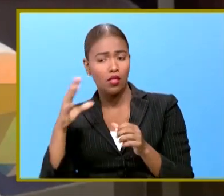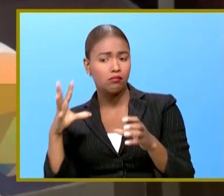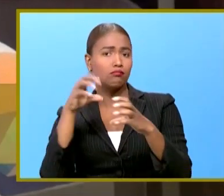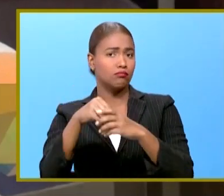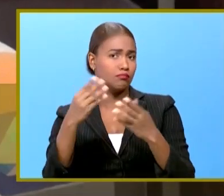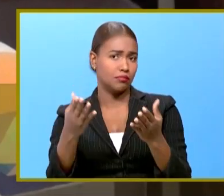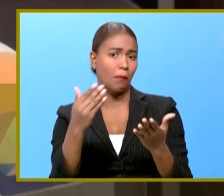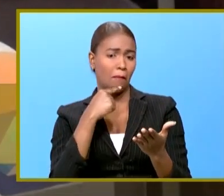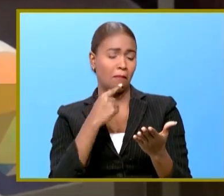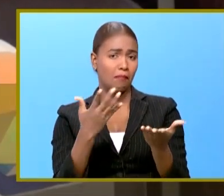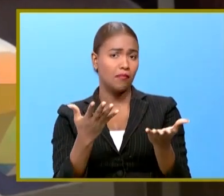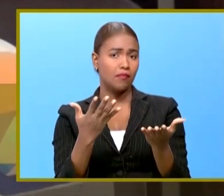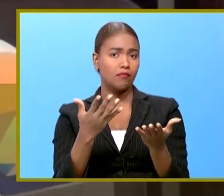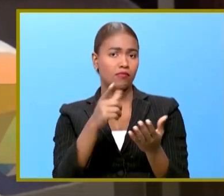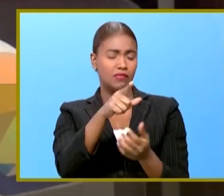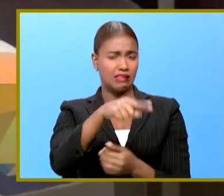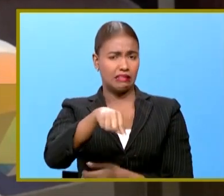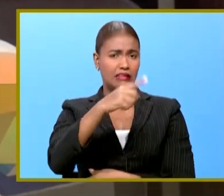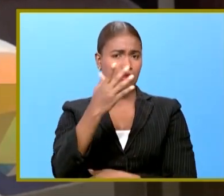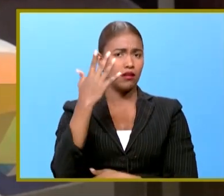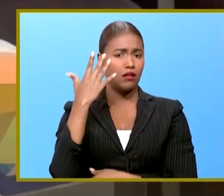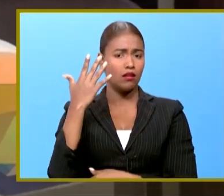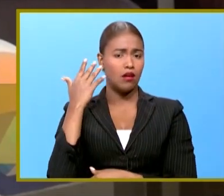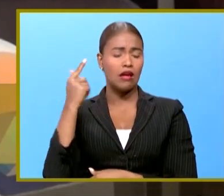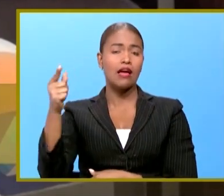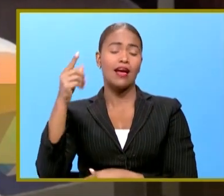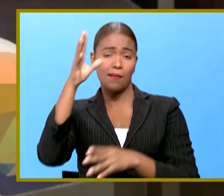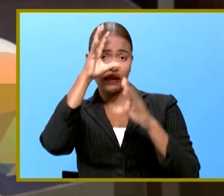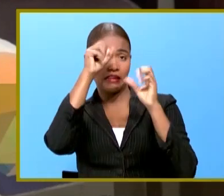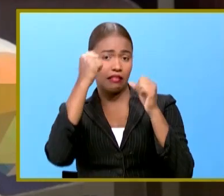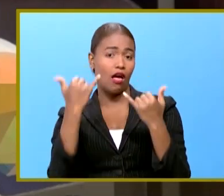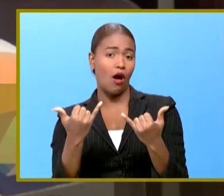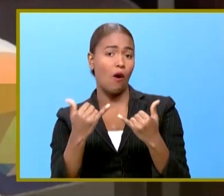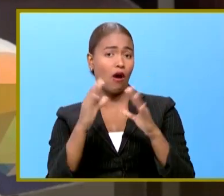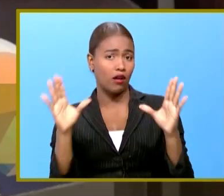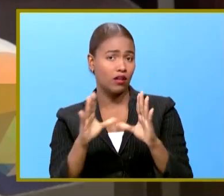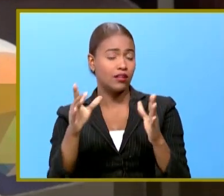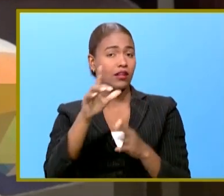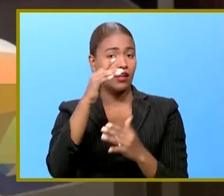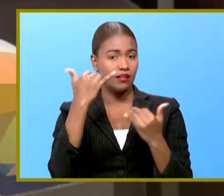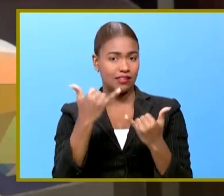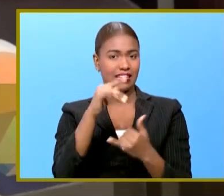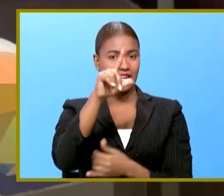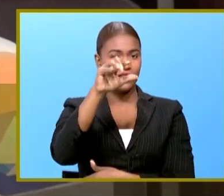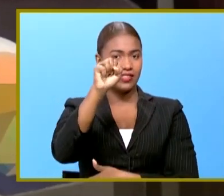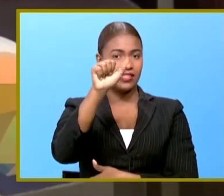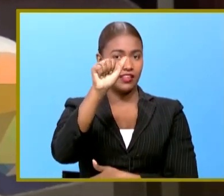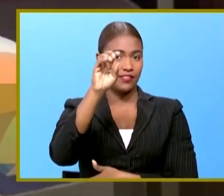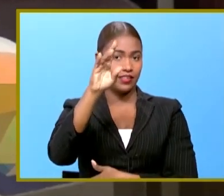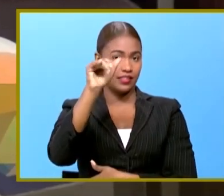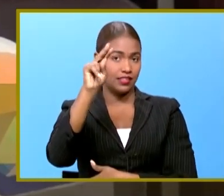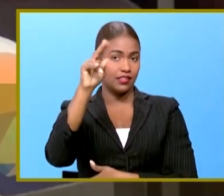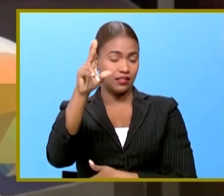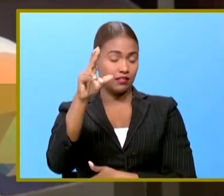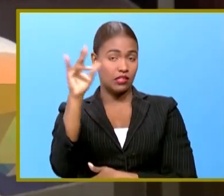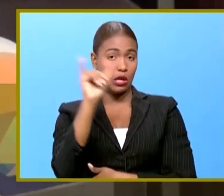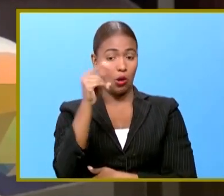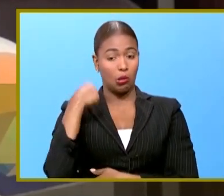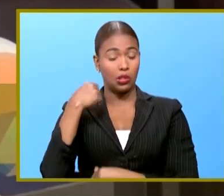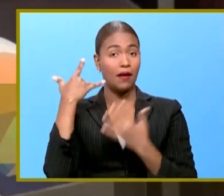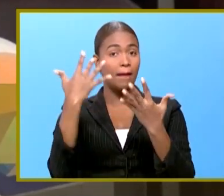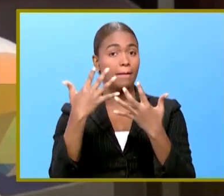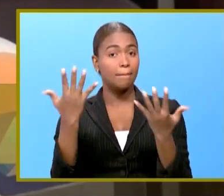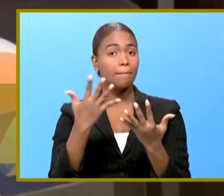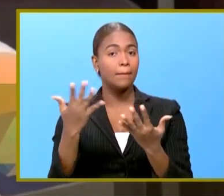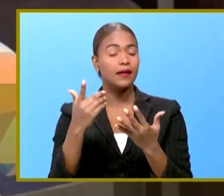distintos sectores que es lo que ha anunciado el presidente Luis Abinader actualmente ahora estamos esperando